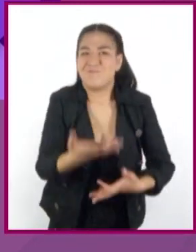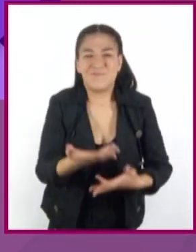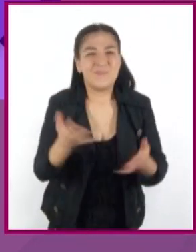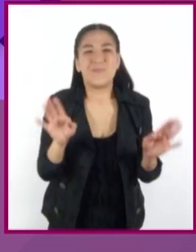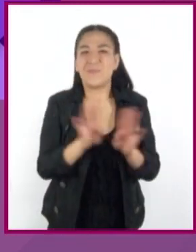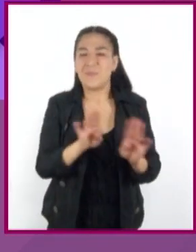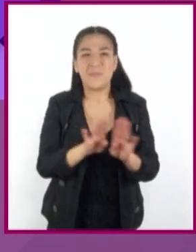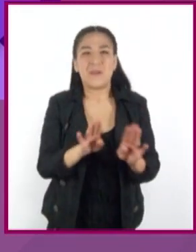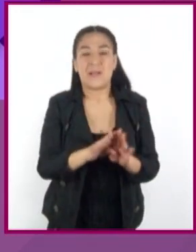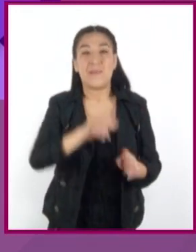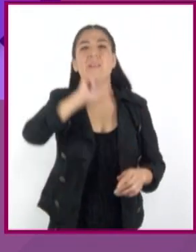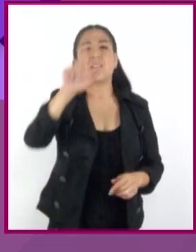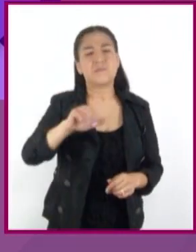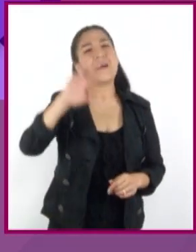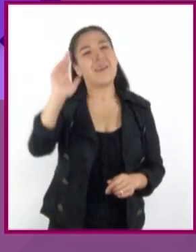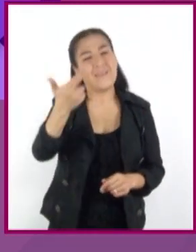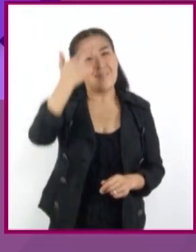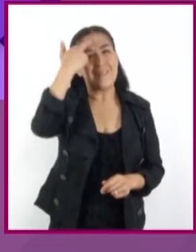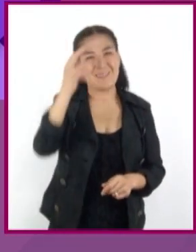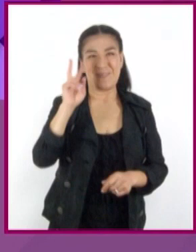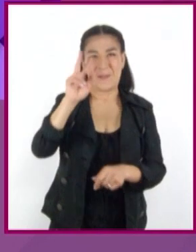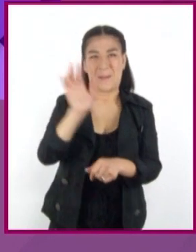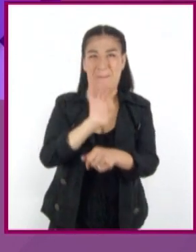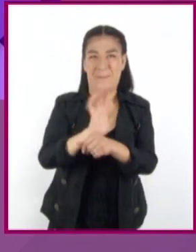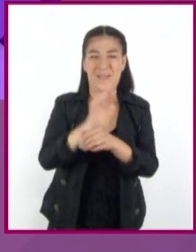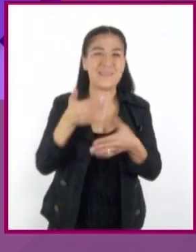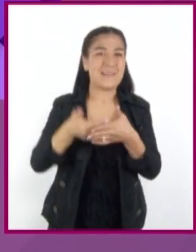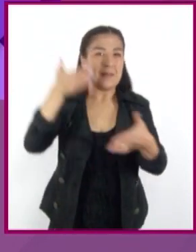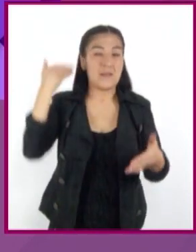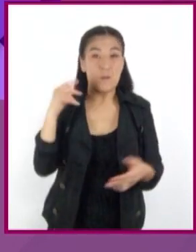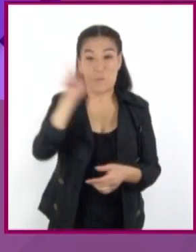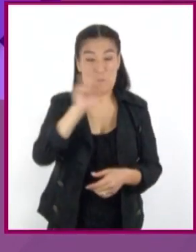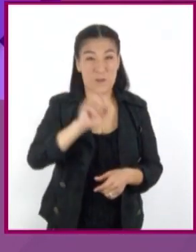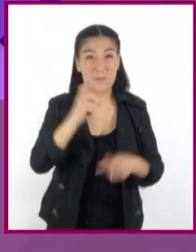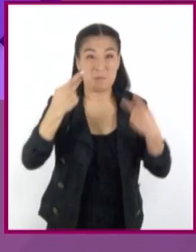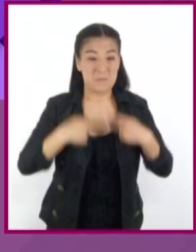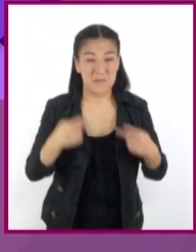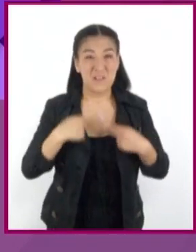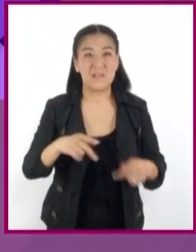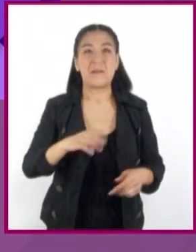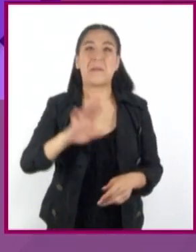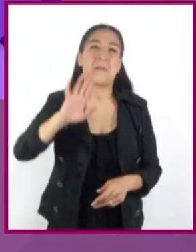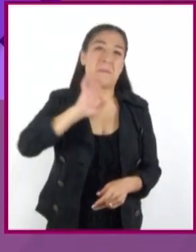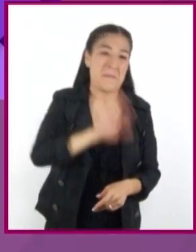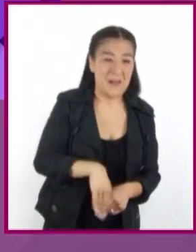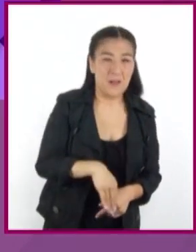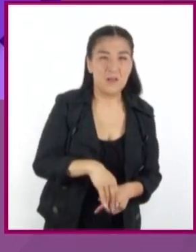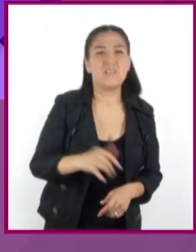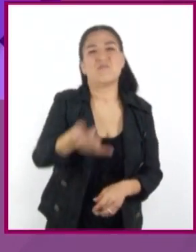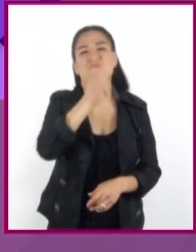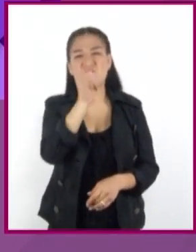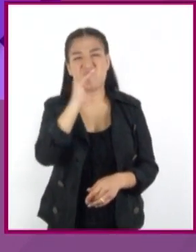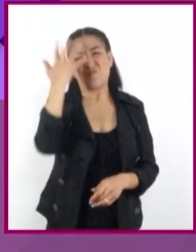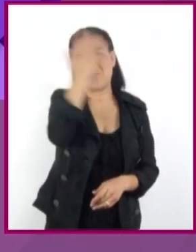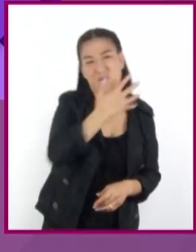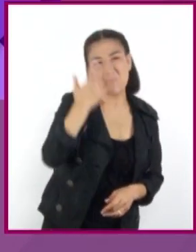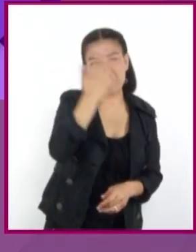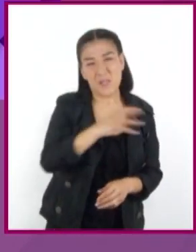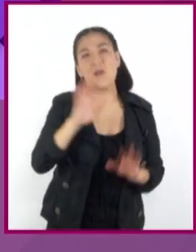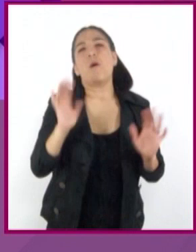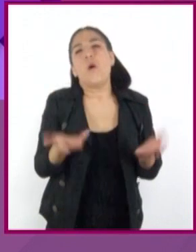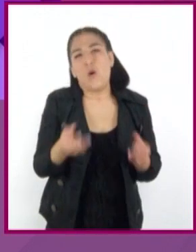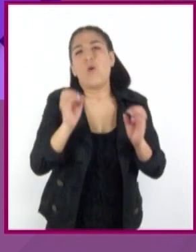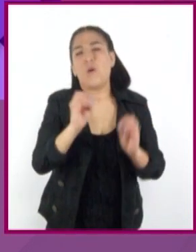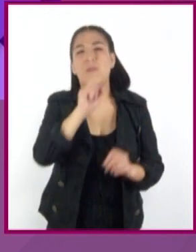Después recordó que en algunas películas, cuando a las personas algo le salía mal, se emborrachaban o consumían alguna